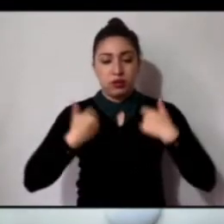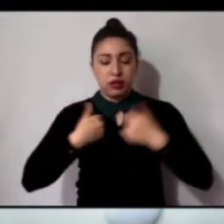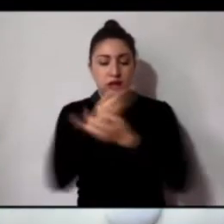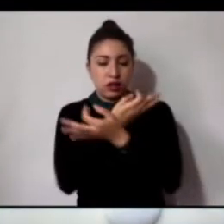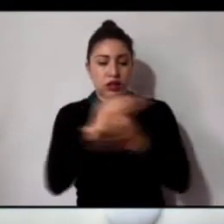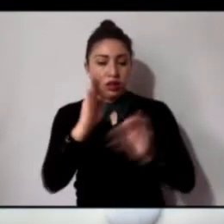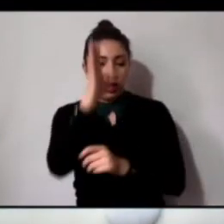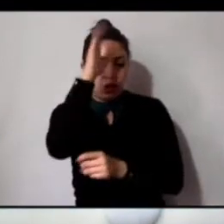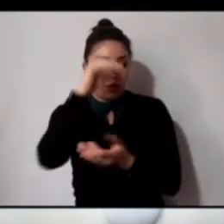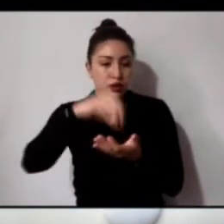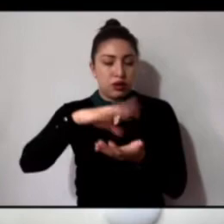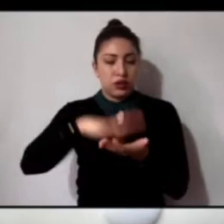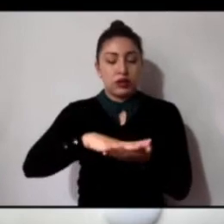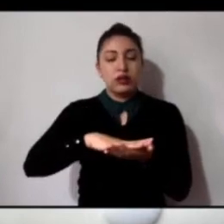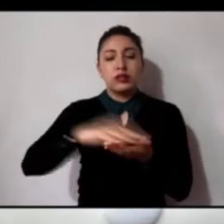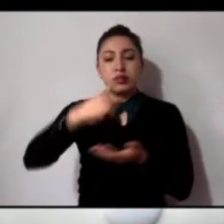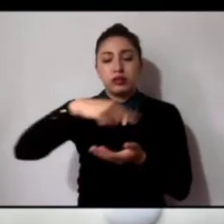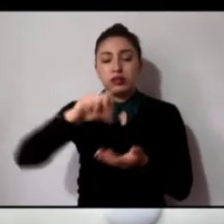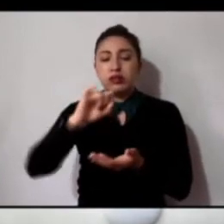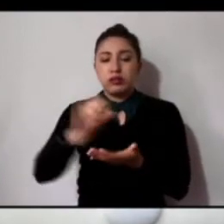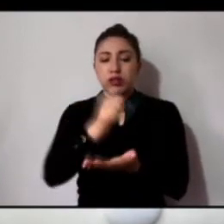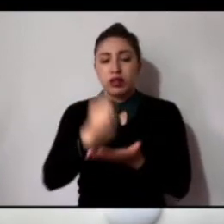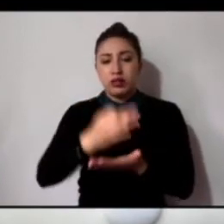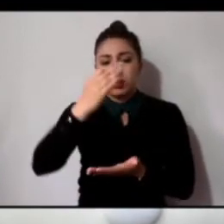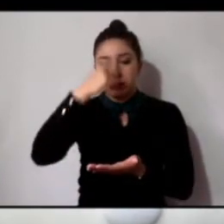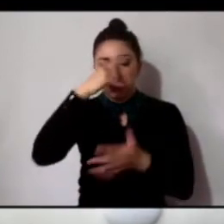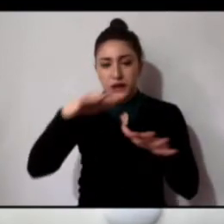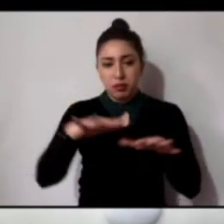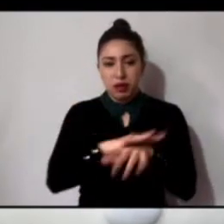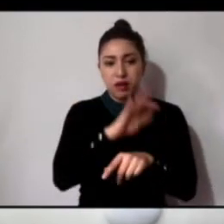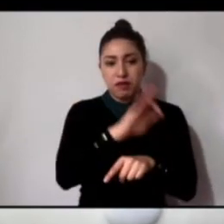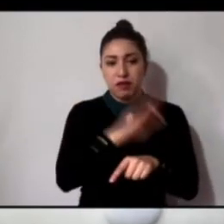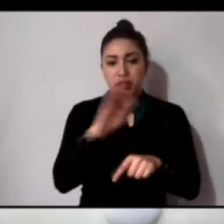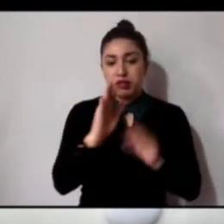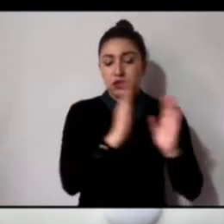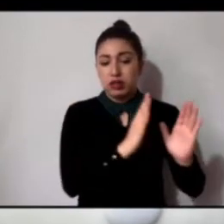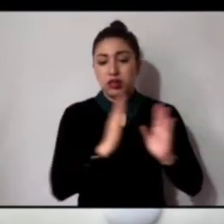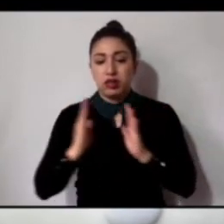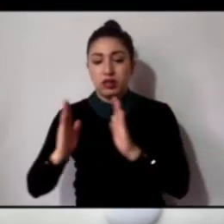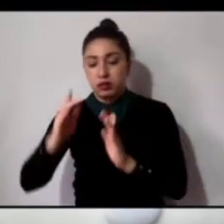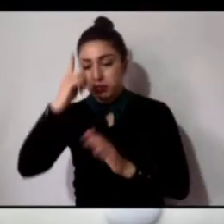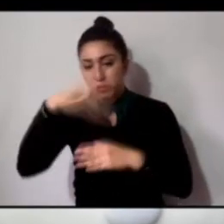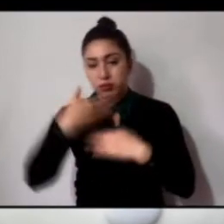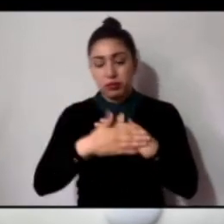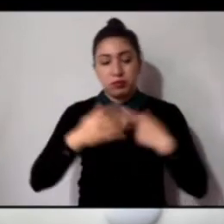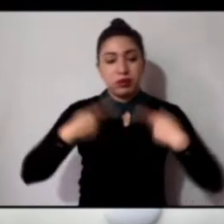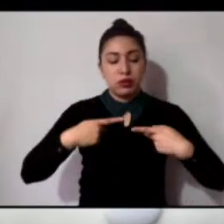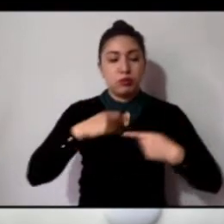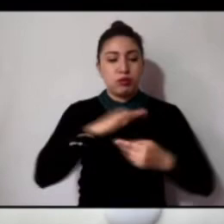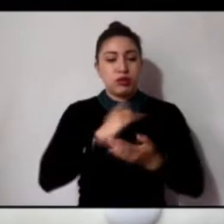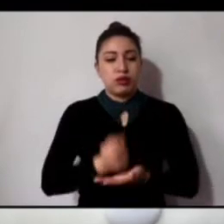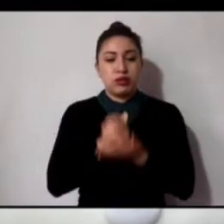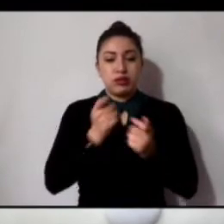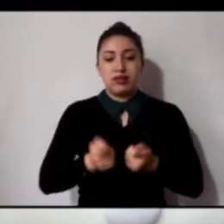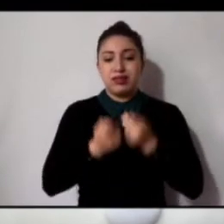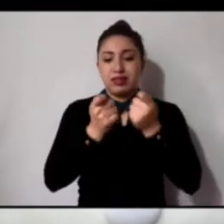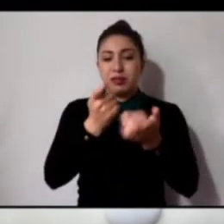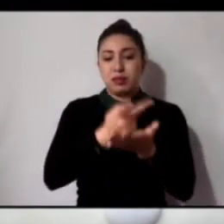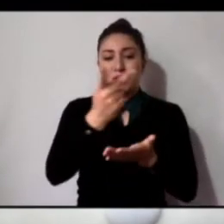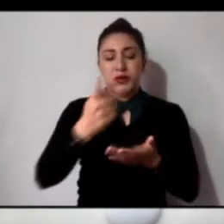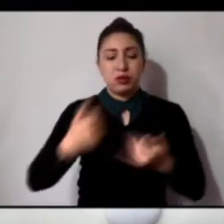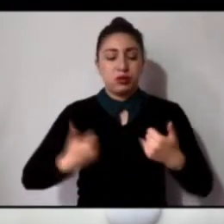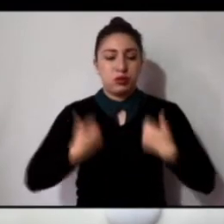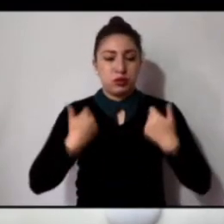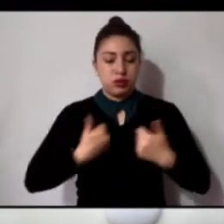sus integrantes aprueban modificar los plazos de la convocatoria a la medalla al mérito juvenil 2019. Sobre este